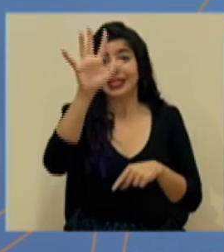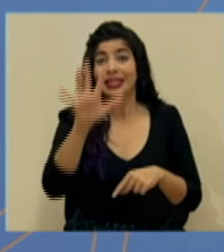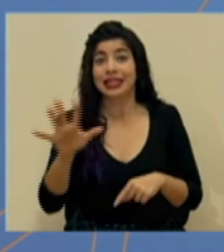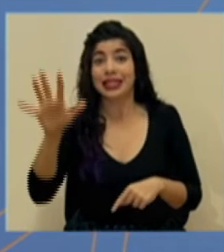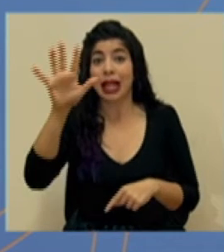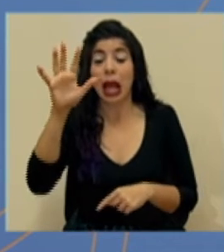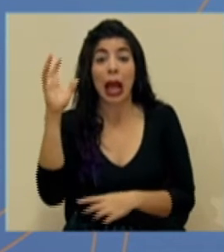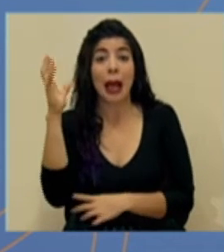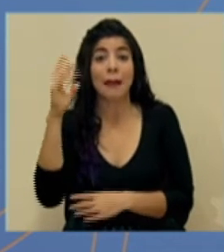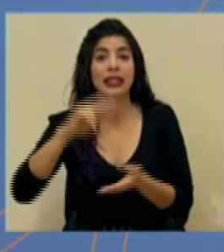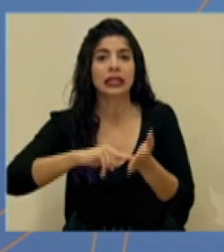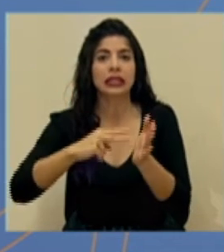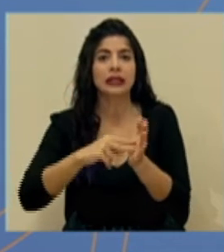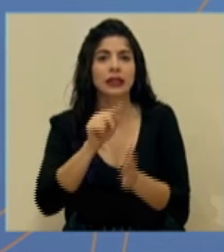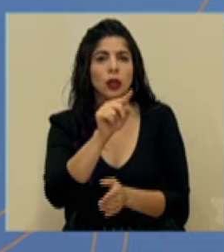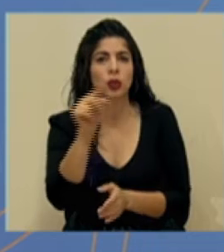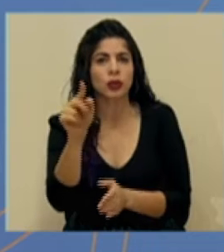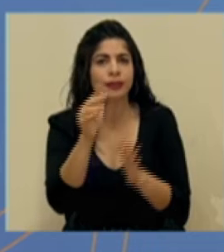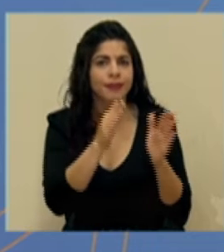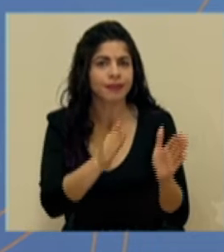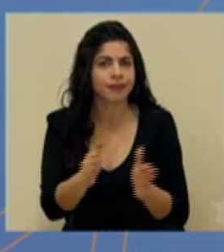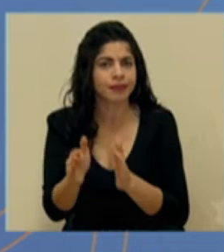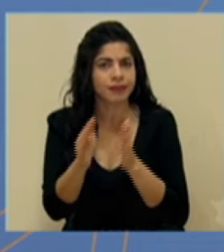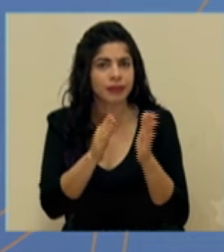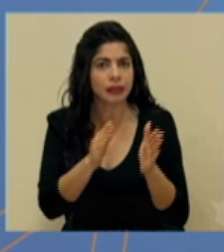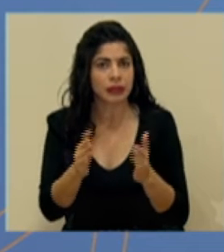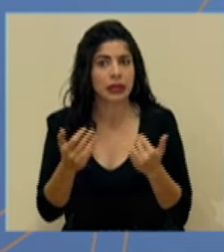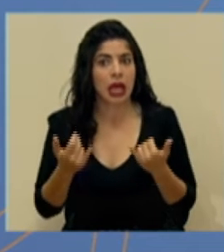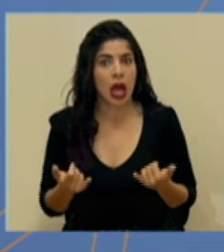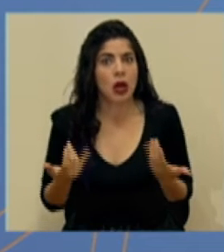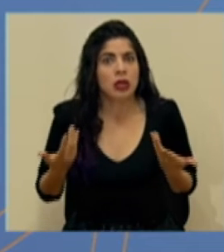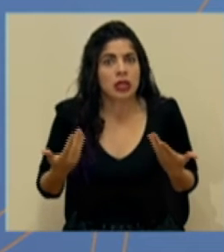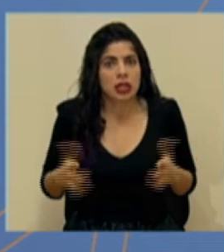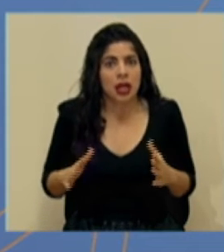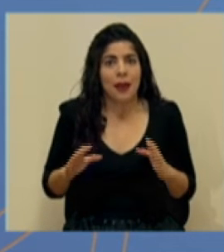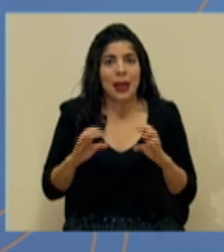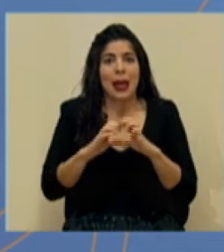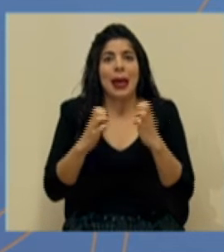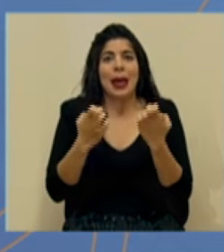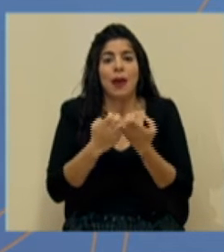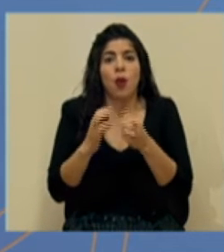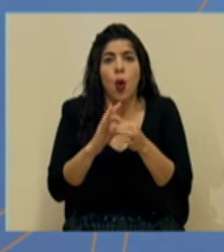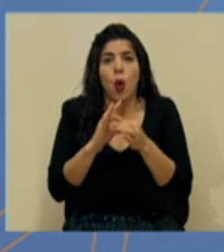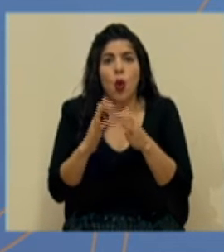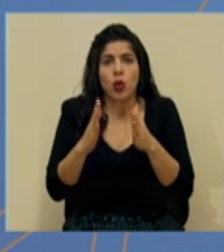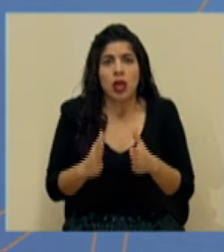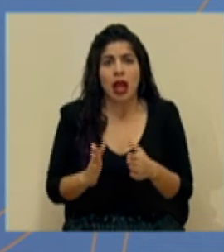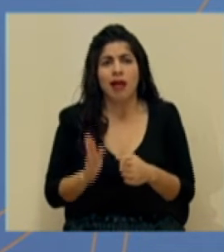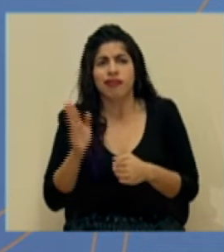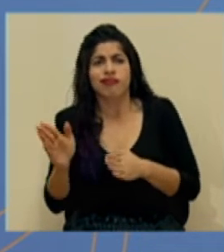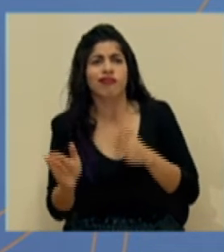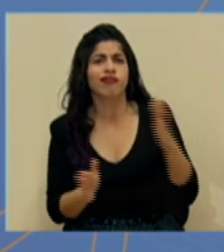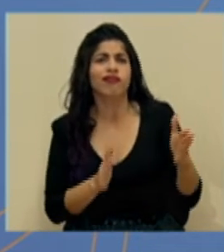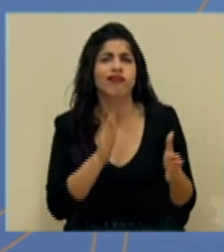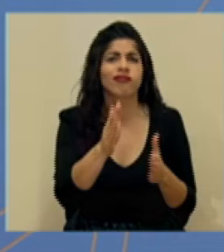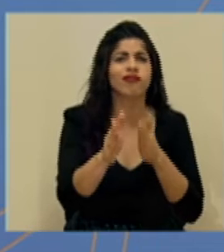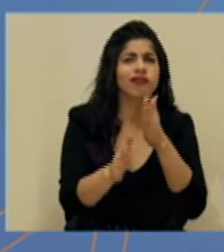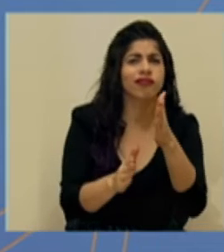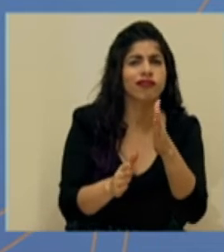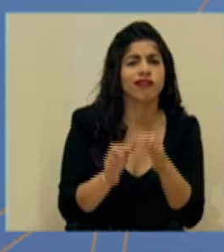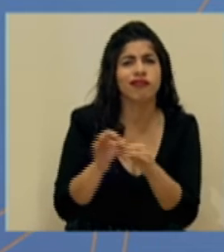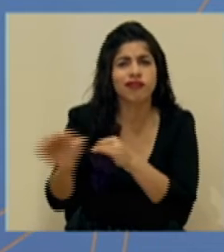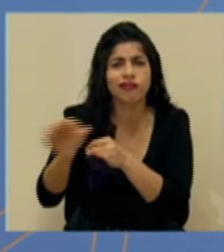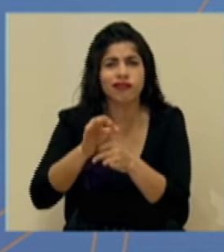implica preparación. Ya estamos movilizando nuestros equipos de coordinación a las diferentes regiones.